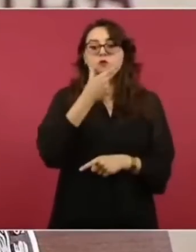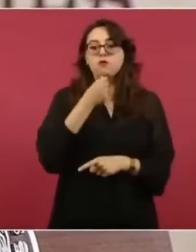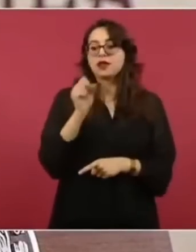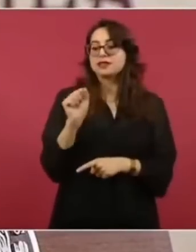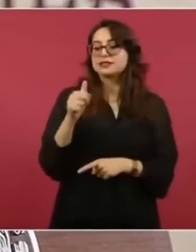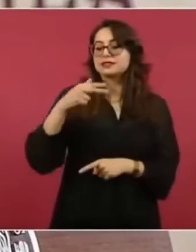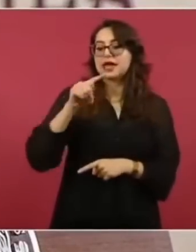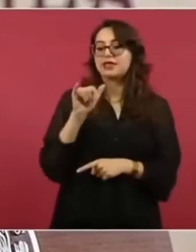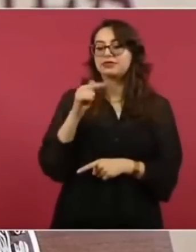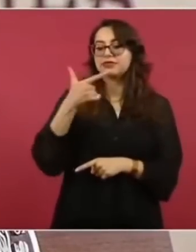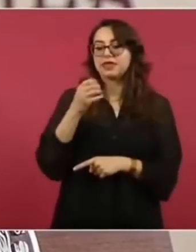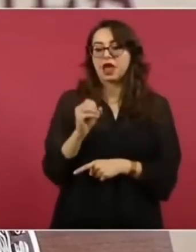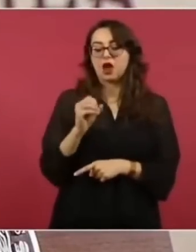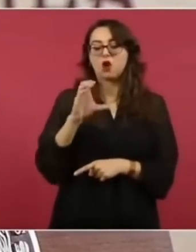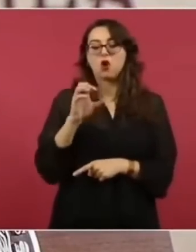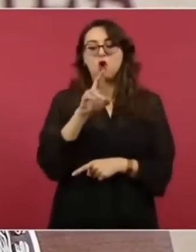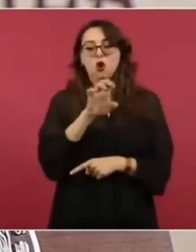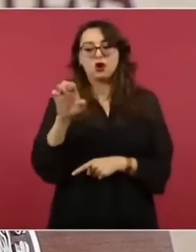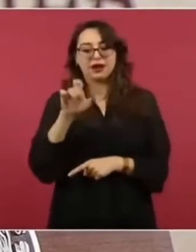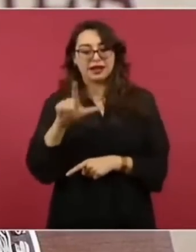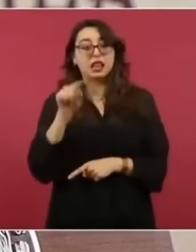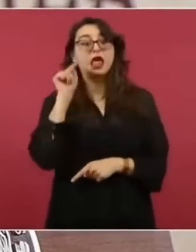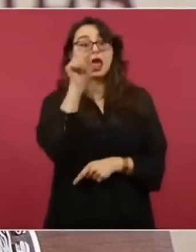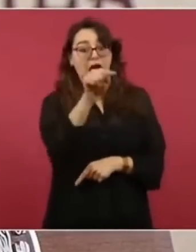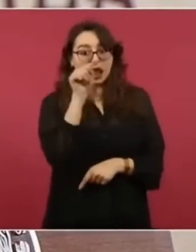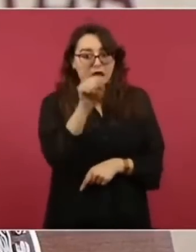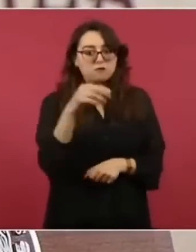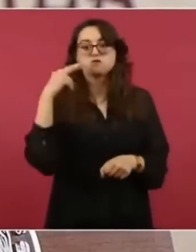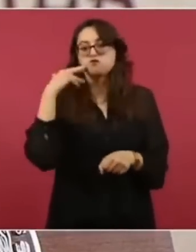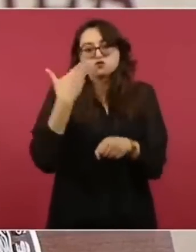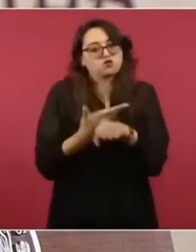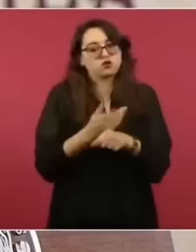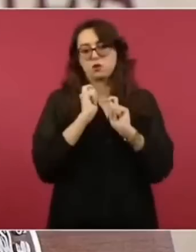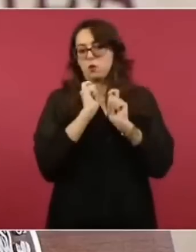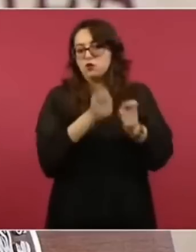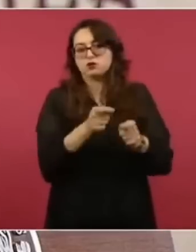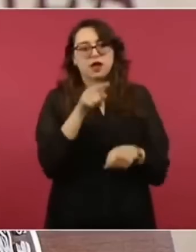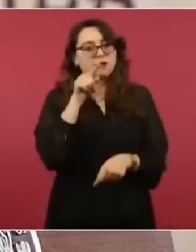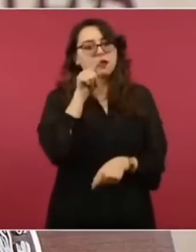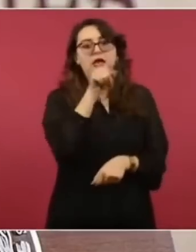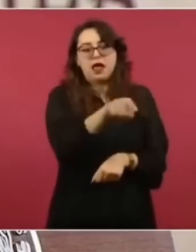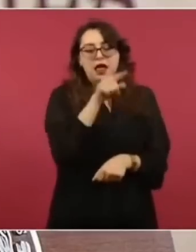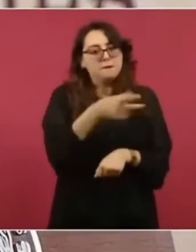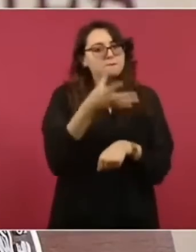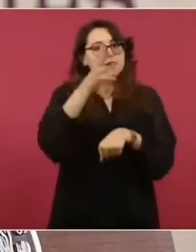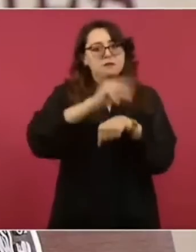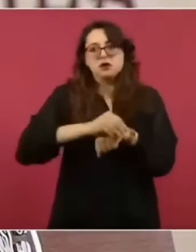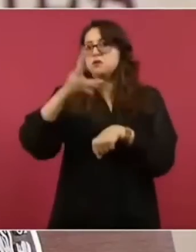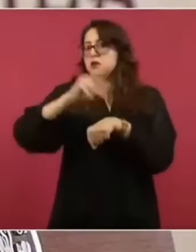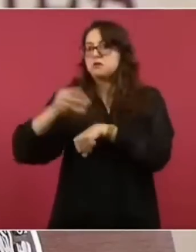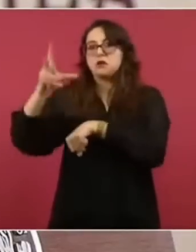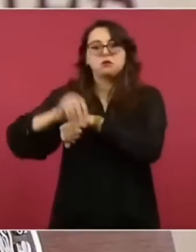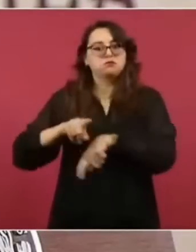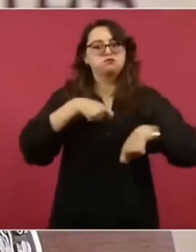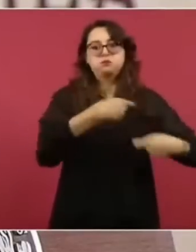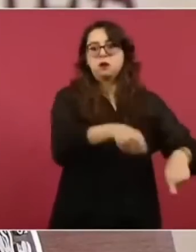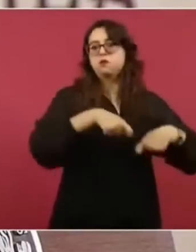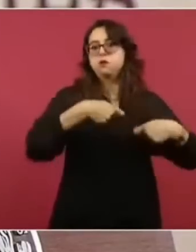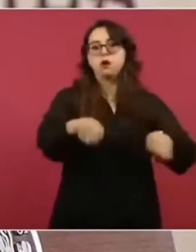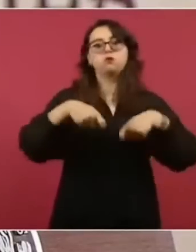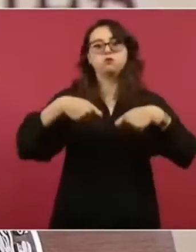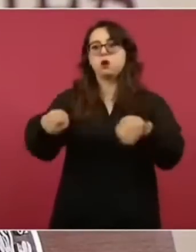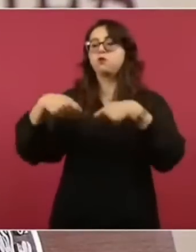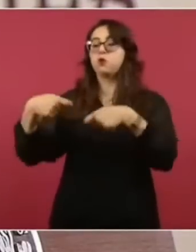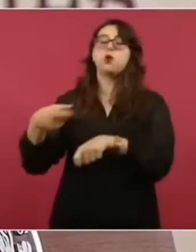directamente responsable eh Santiago Ocril durante el periodo que fue secretario de gobernación con el otorgamiento